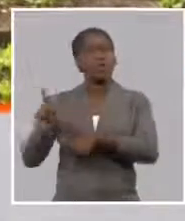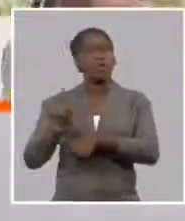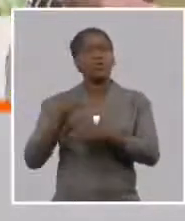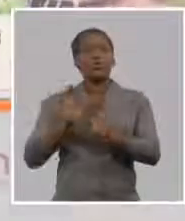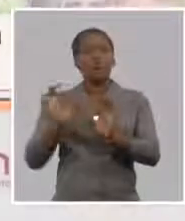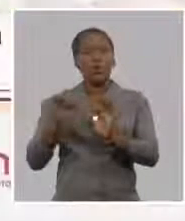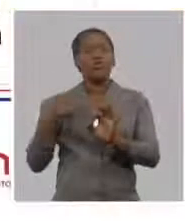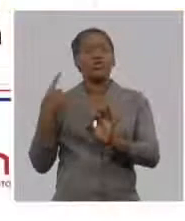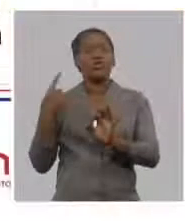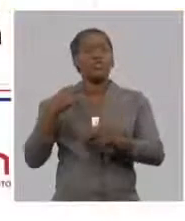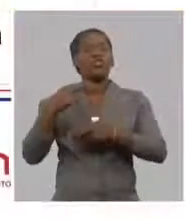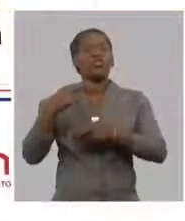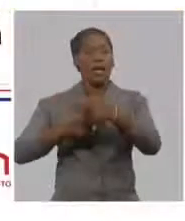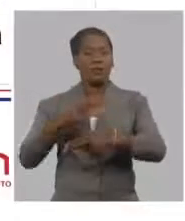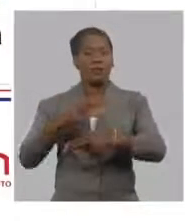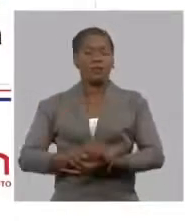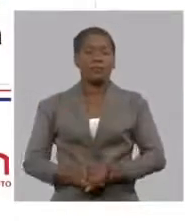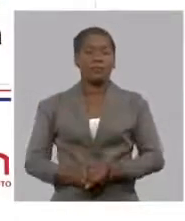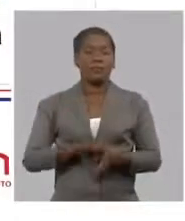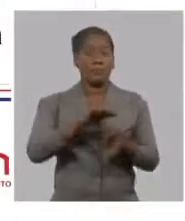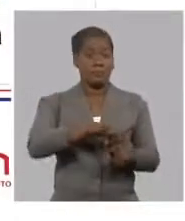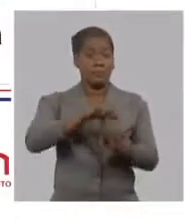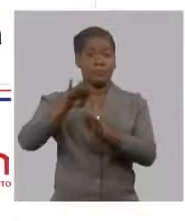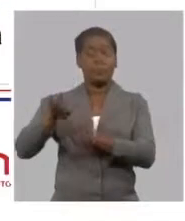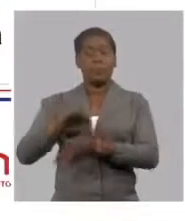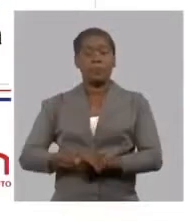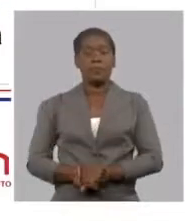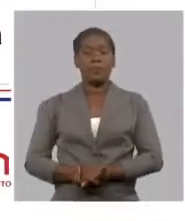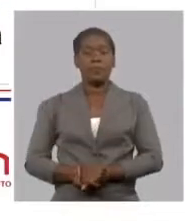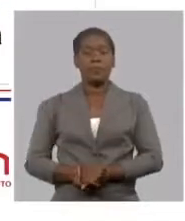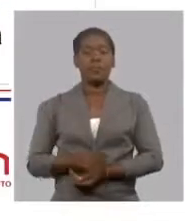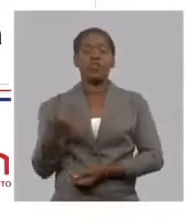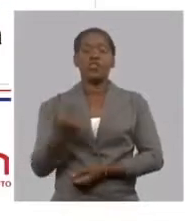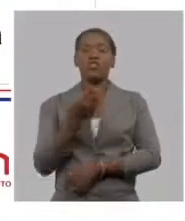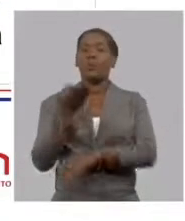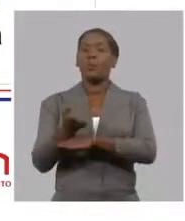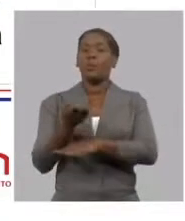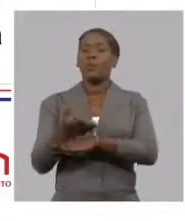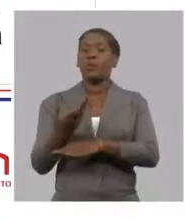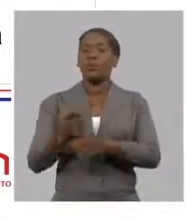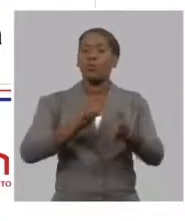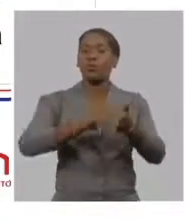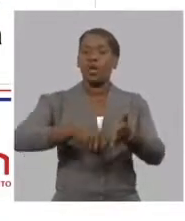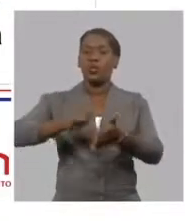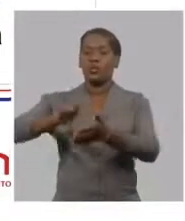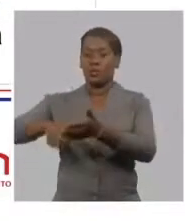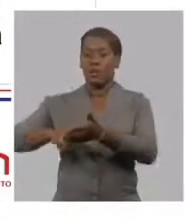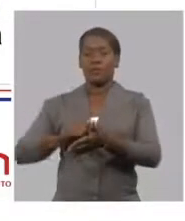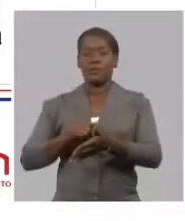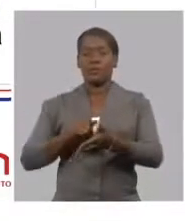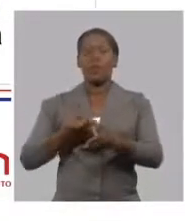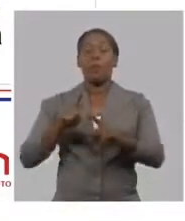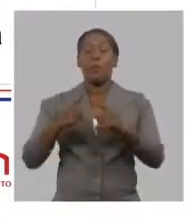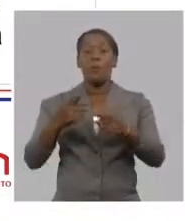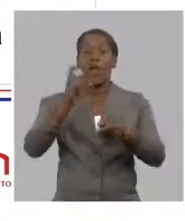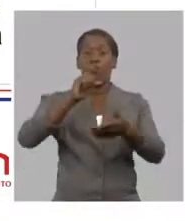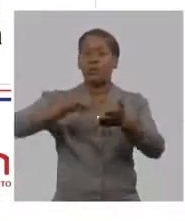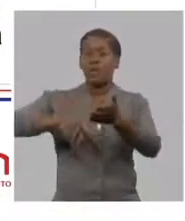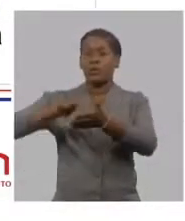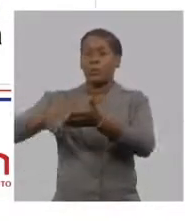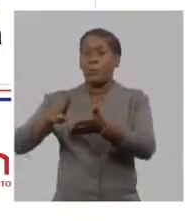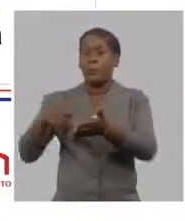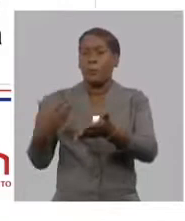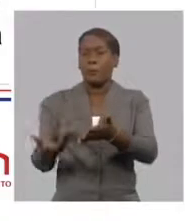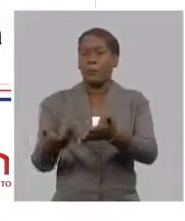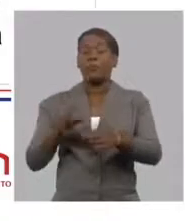Nosotros requerimos el contrato de comercialización que es el contrato que al final garantiza qué valor de producción ese productor podrá